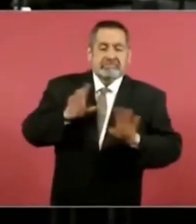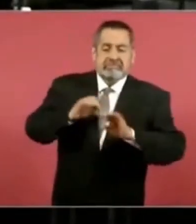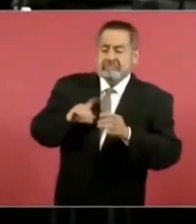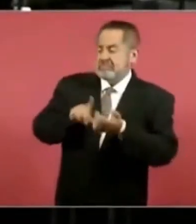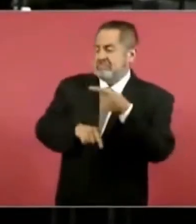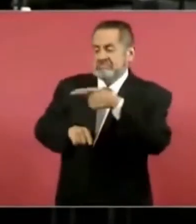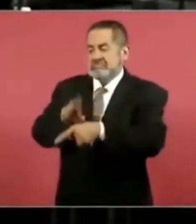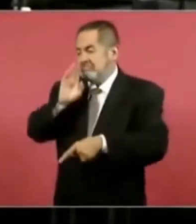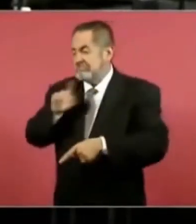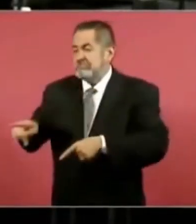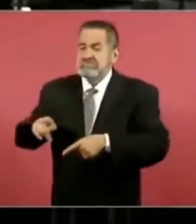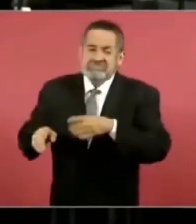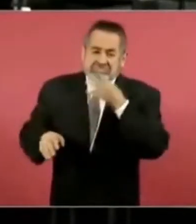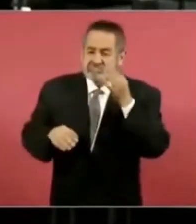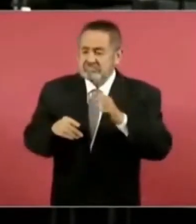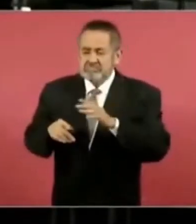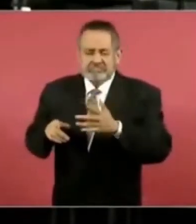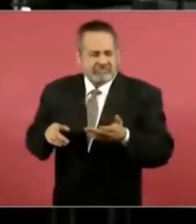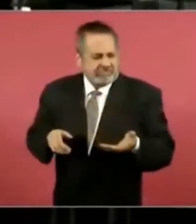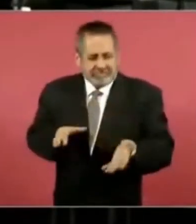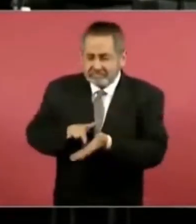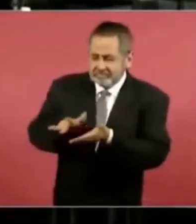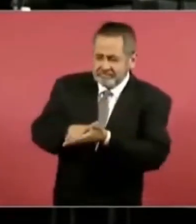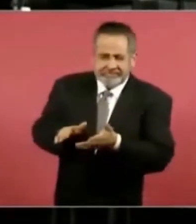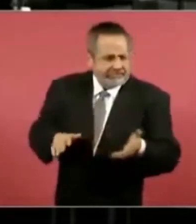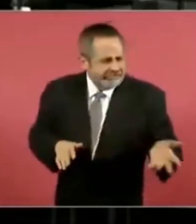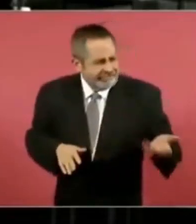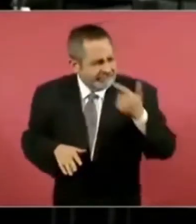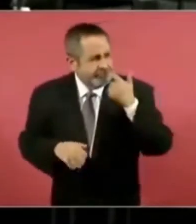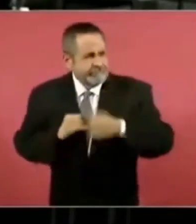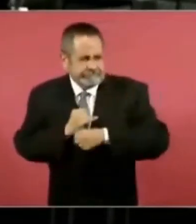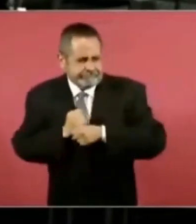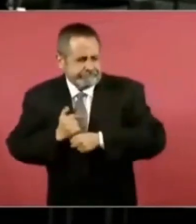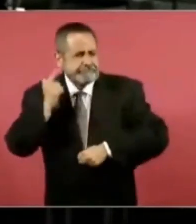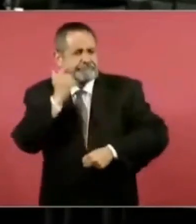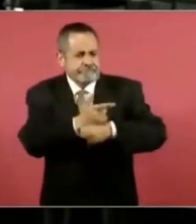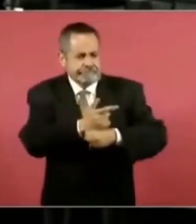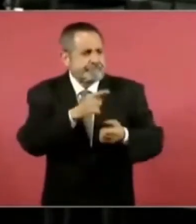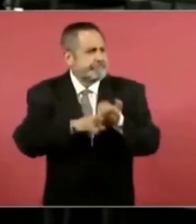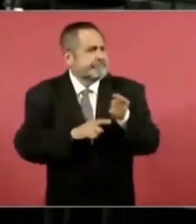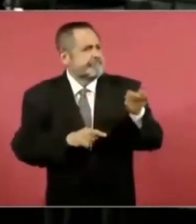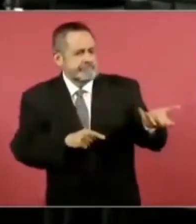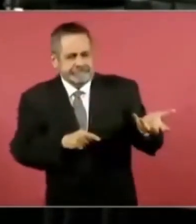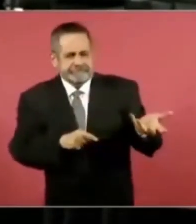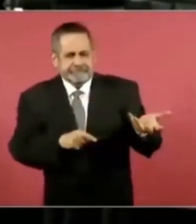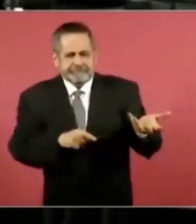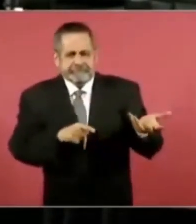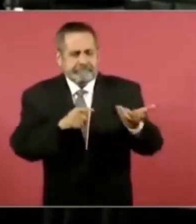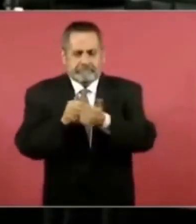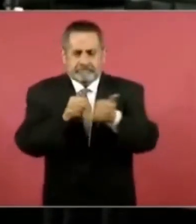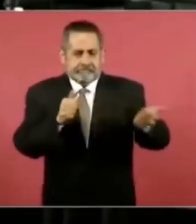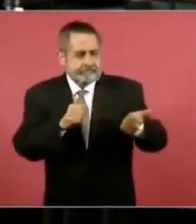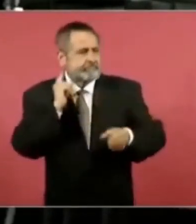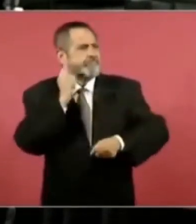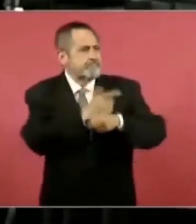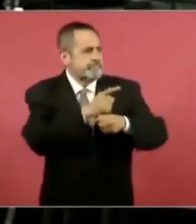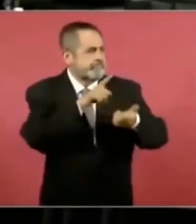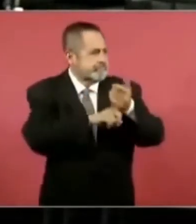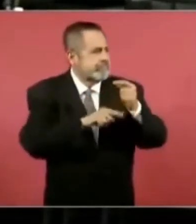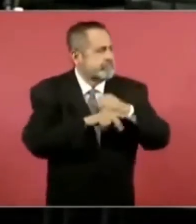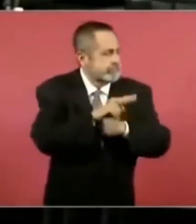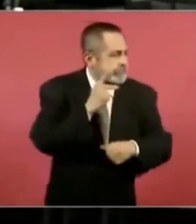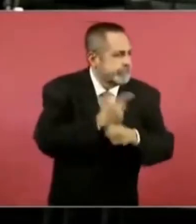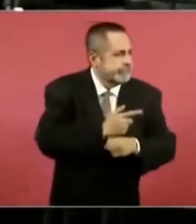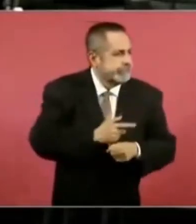dicen que impulsan el periodismo de investigación. Cuando se hace uno sobre este otro poder, los organismos autónomos también son poderes